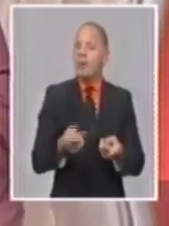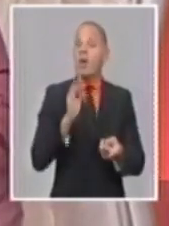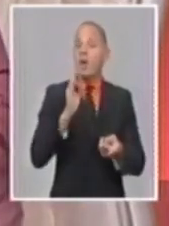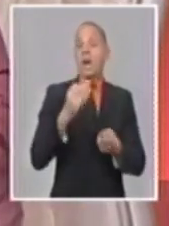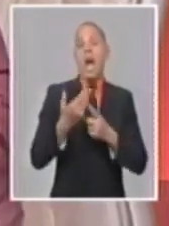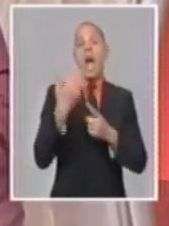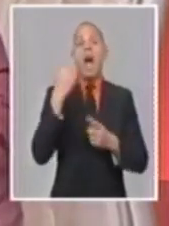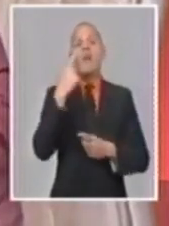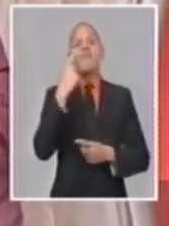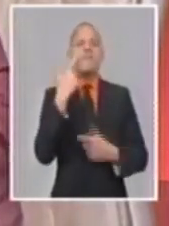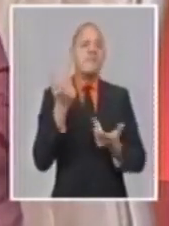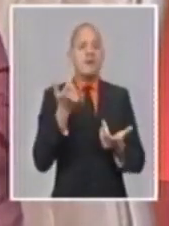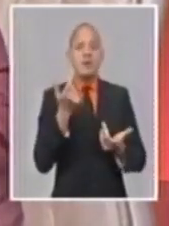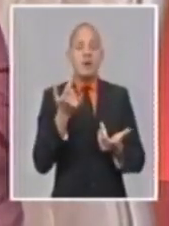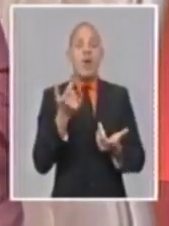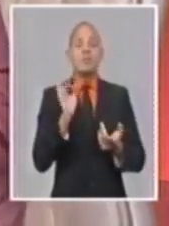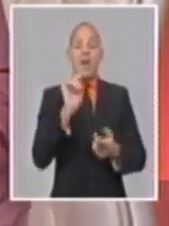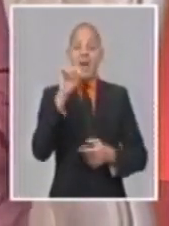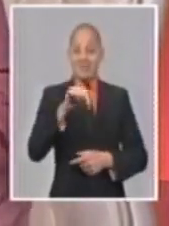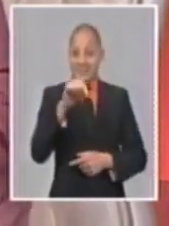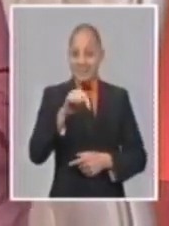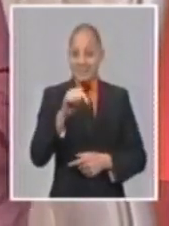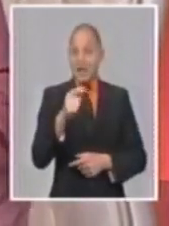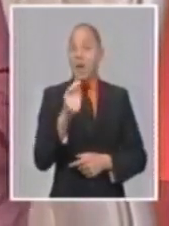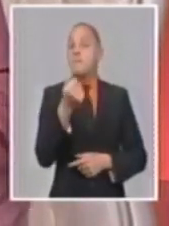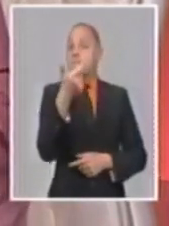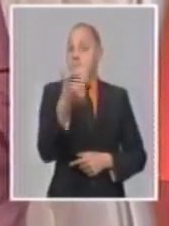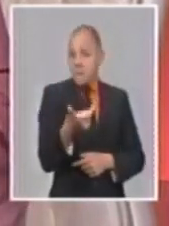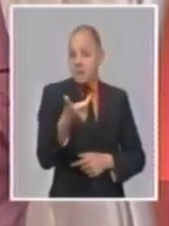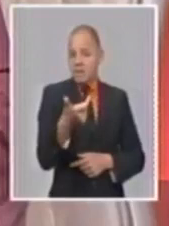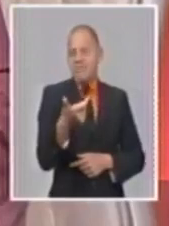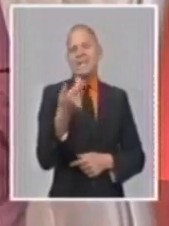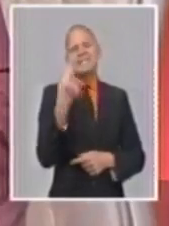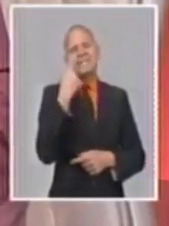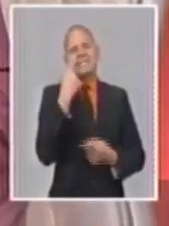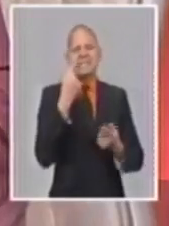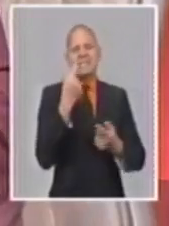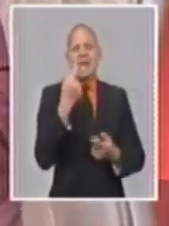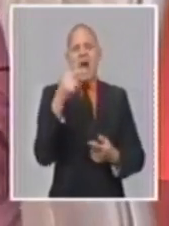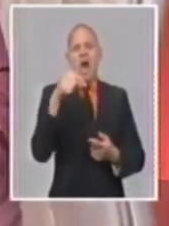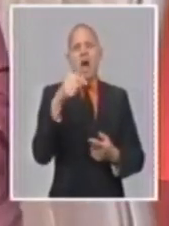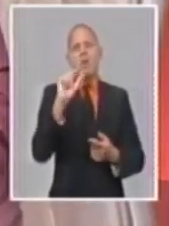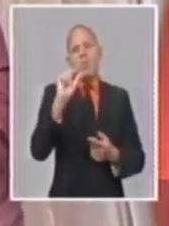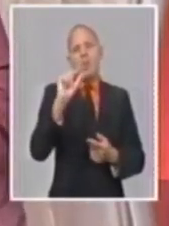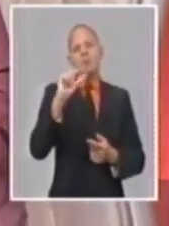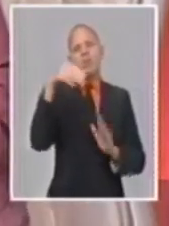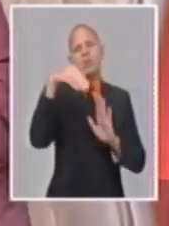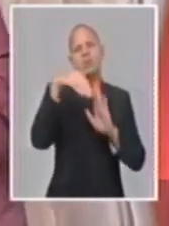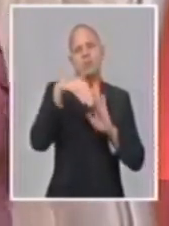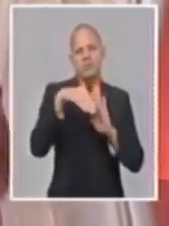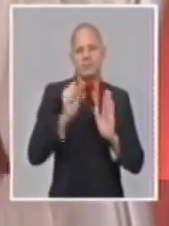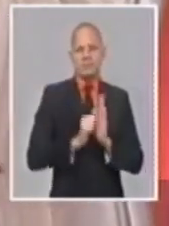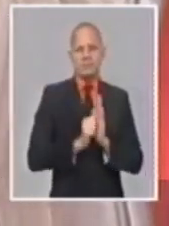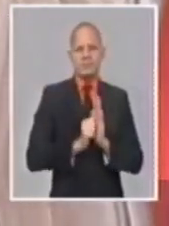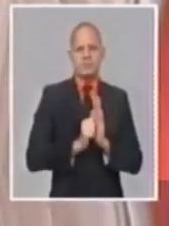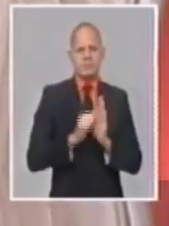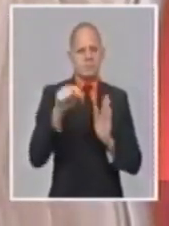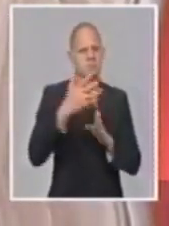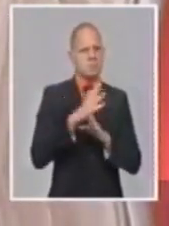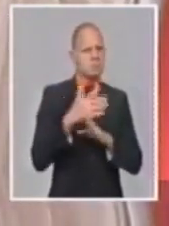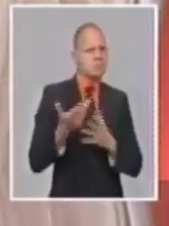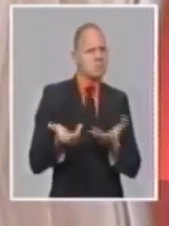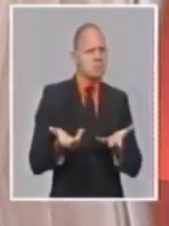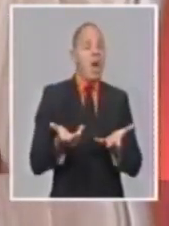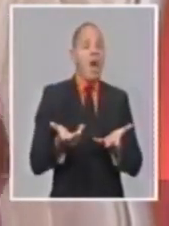porque se ha producido una devaluación del peso y evidentemente esa devaluación lleva a un